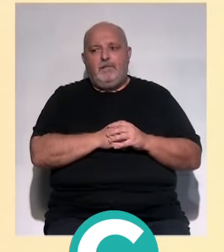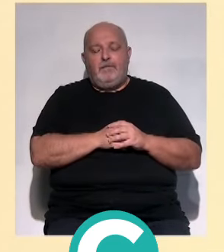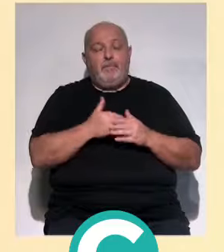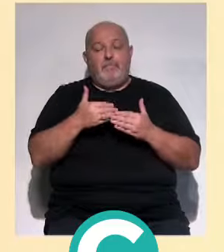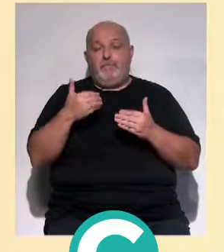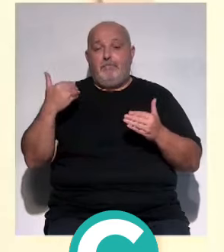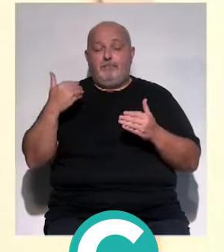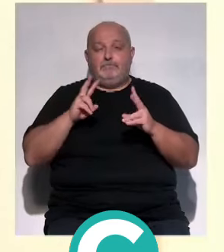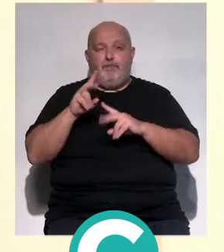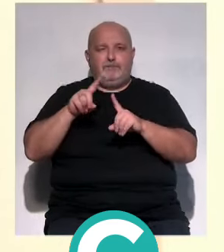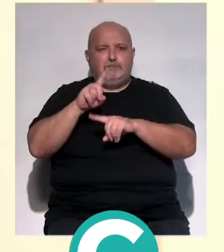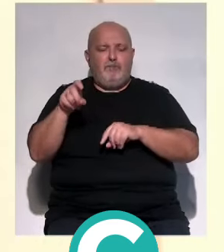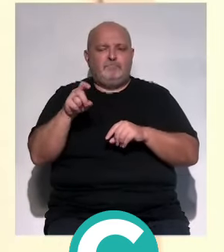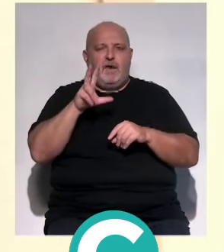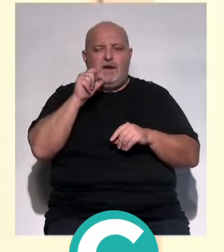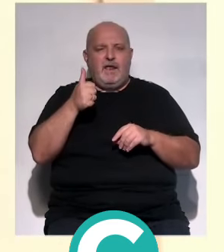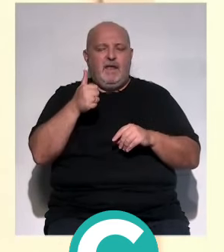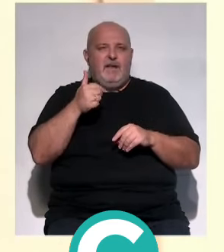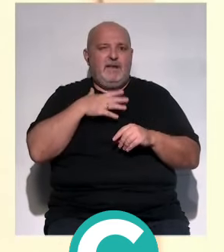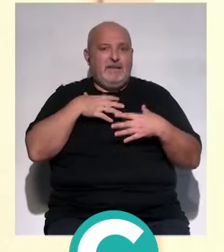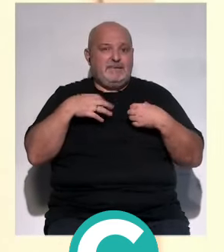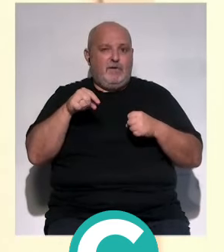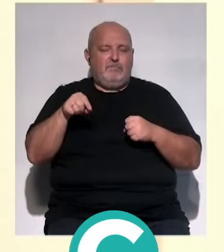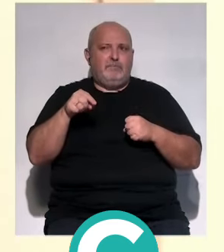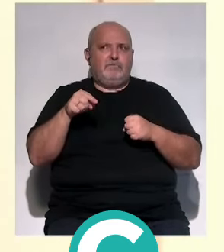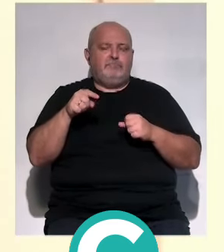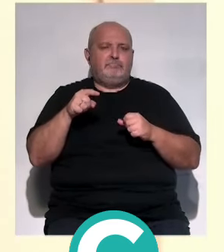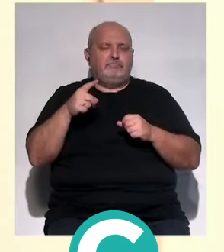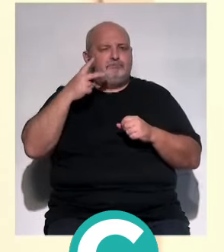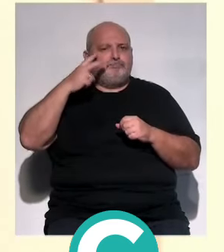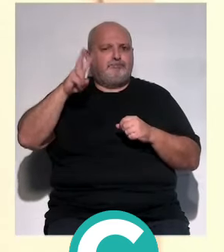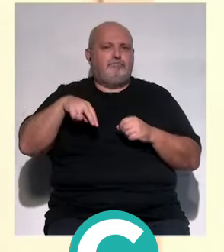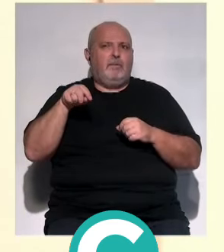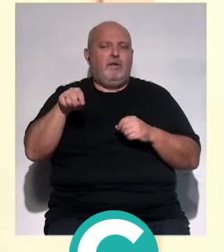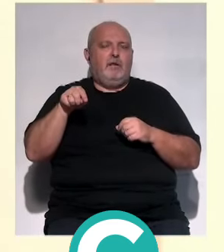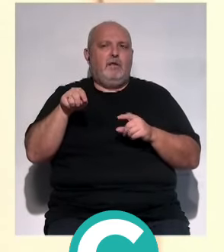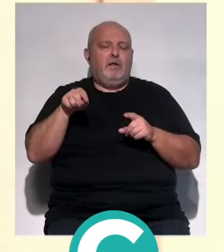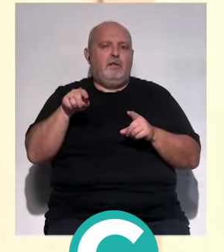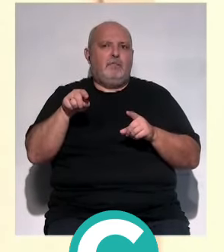Recientemente, HLA La Salud ha sido reconocido,